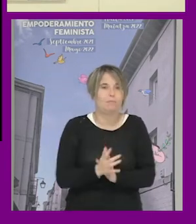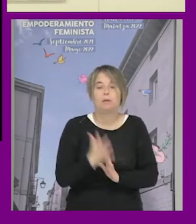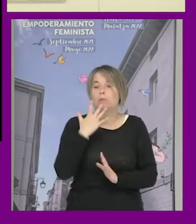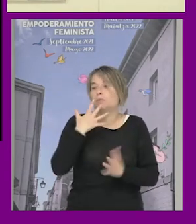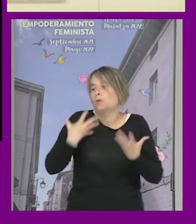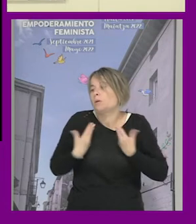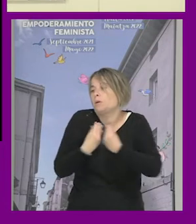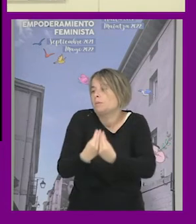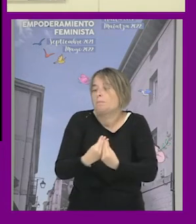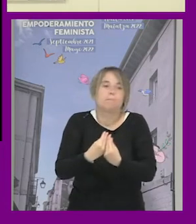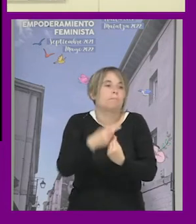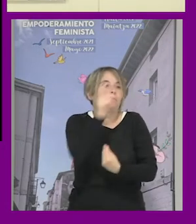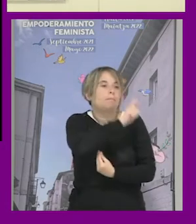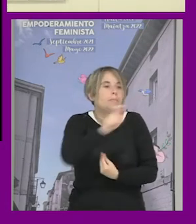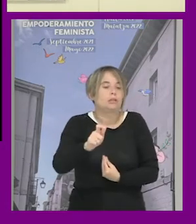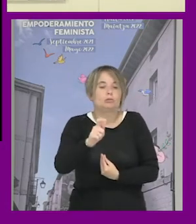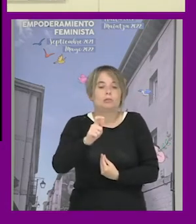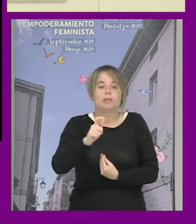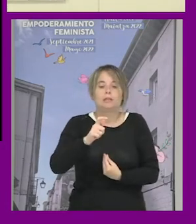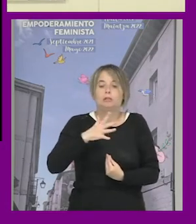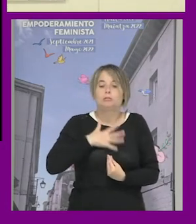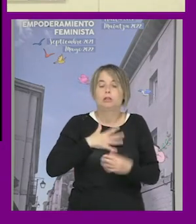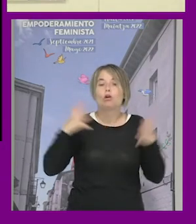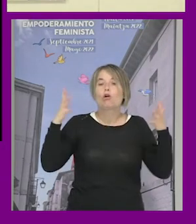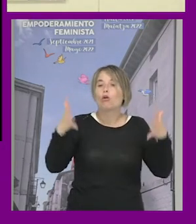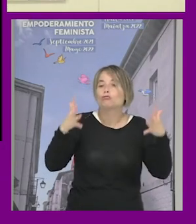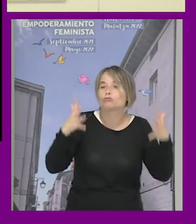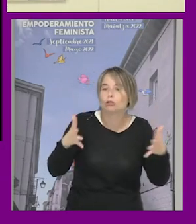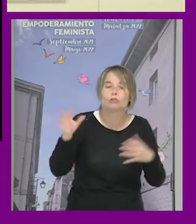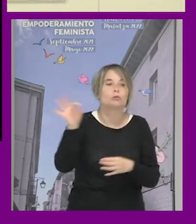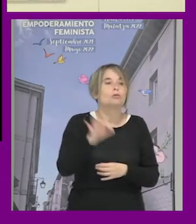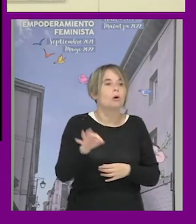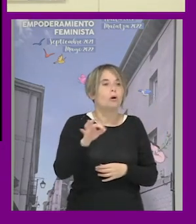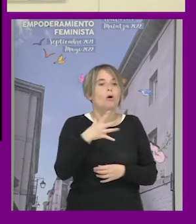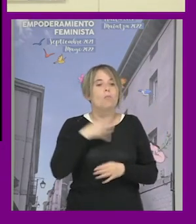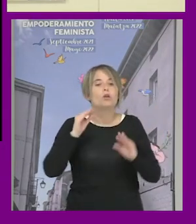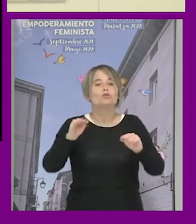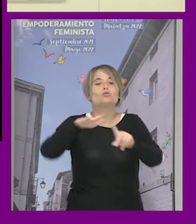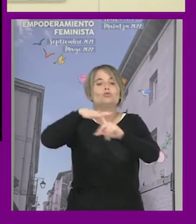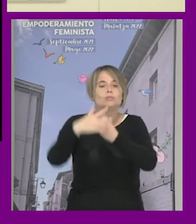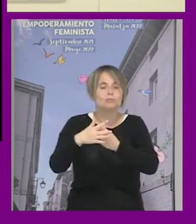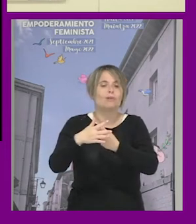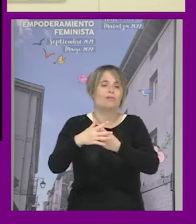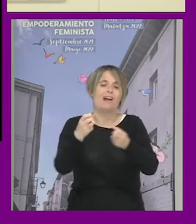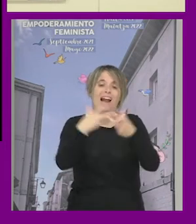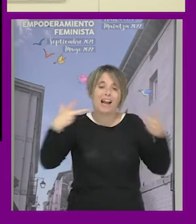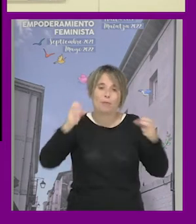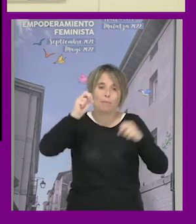acompañando a las personas desde un marco de unos consejos que incluso pueden agravar su situación o ponerle en riesgo